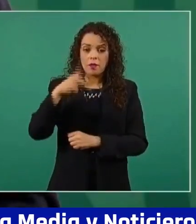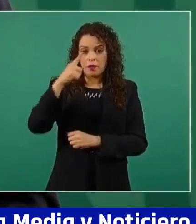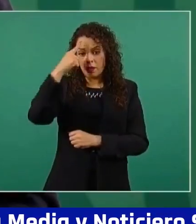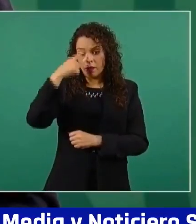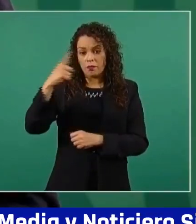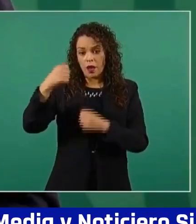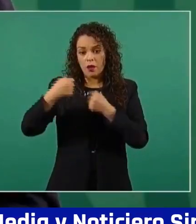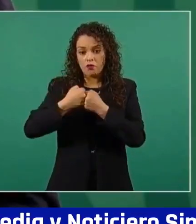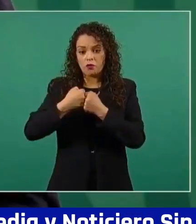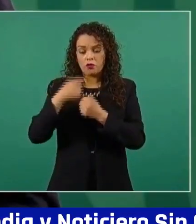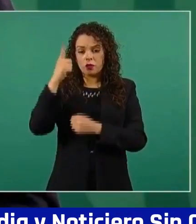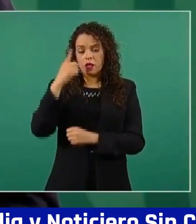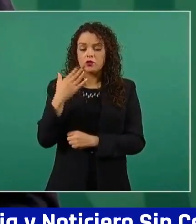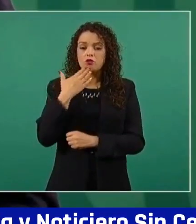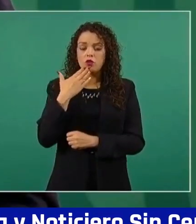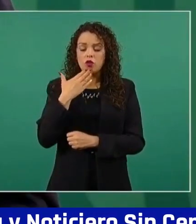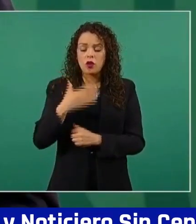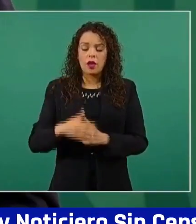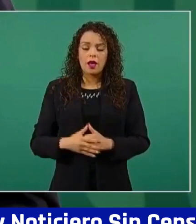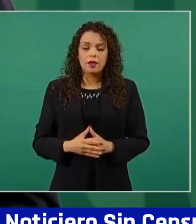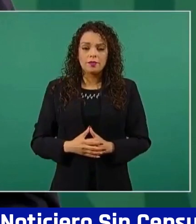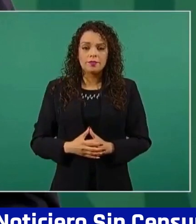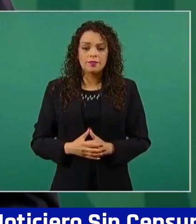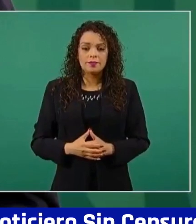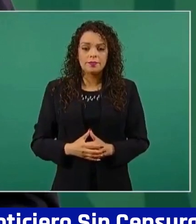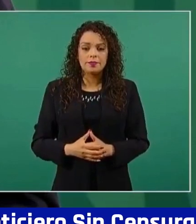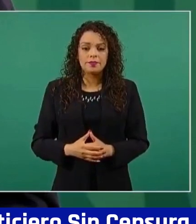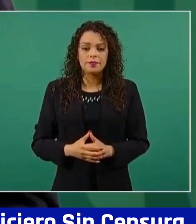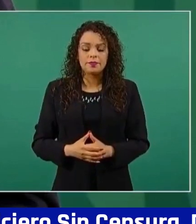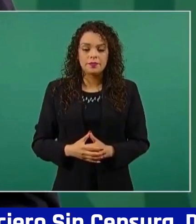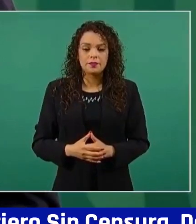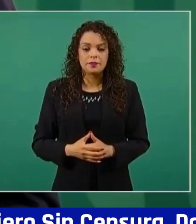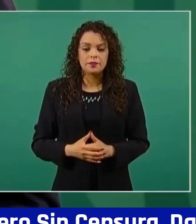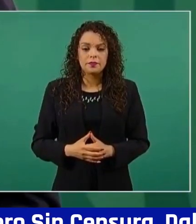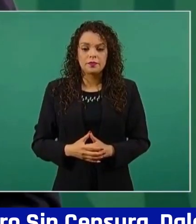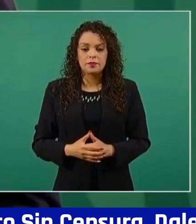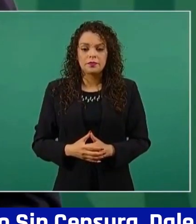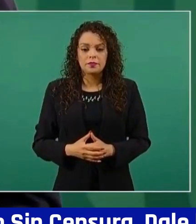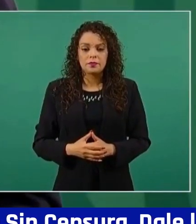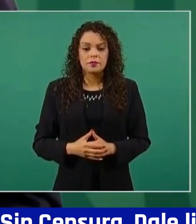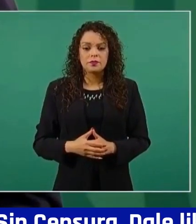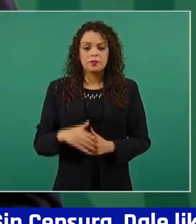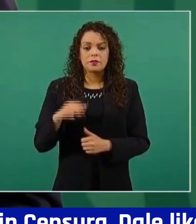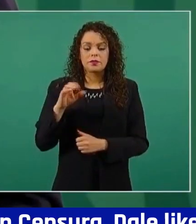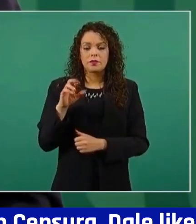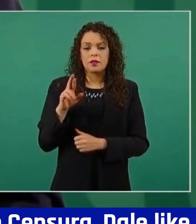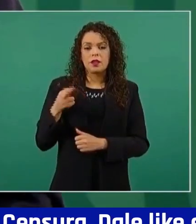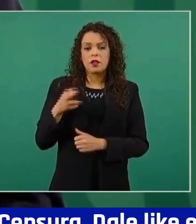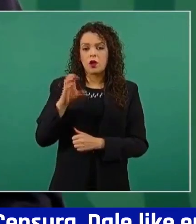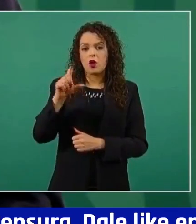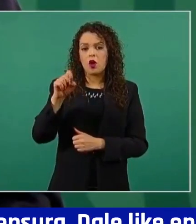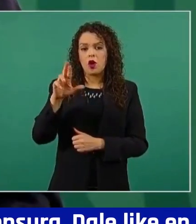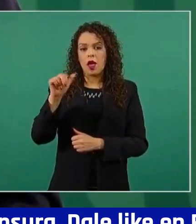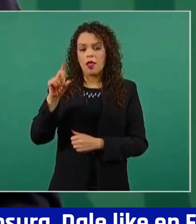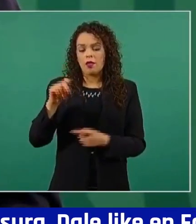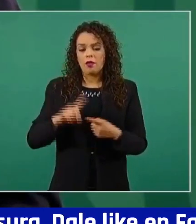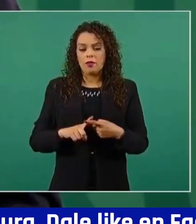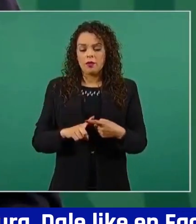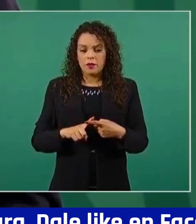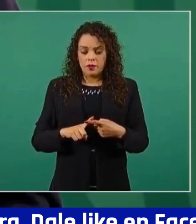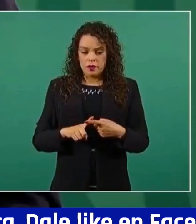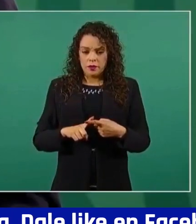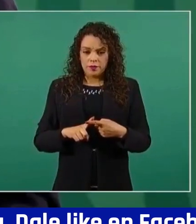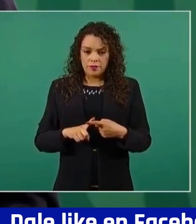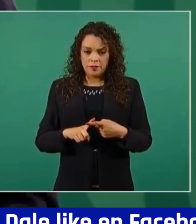Sonora. Vamos a estar en San Luis Río Colorado, en